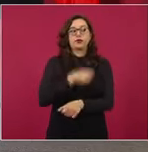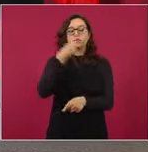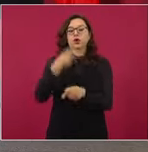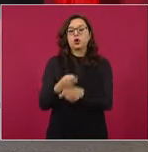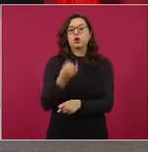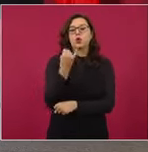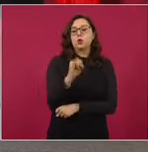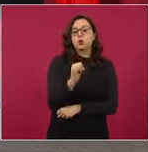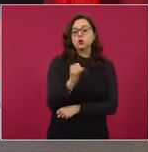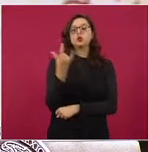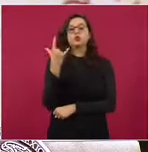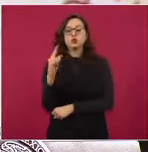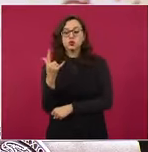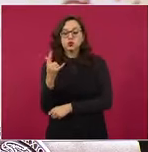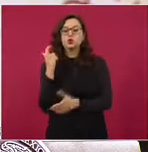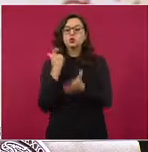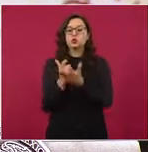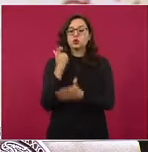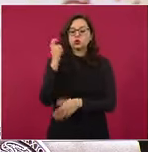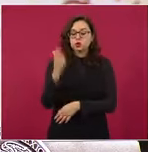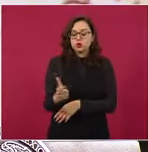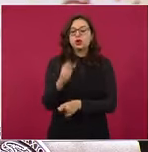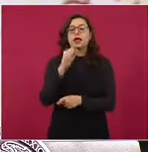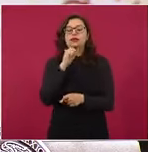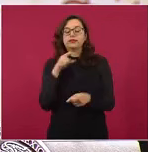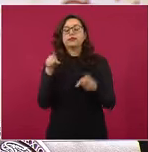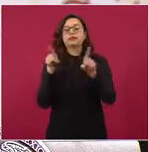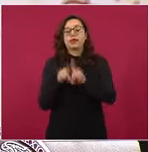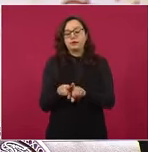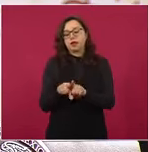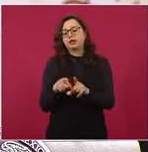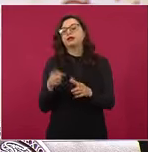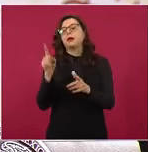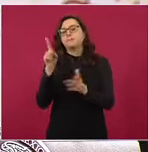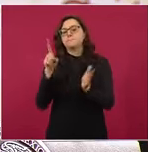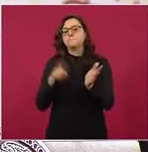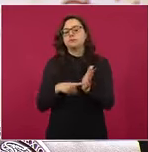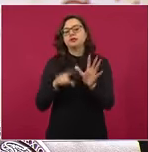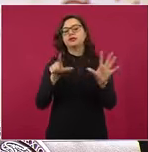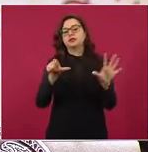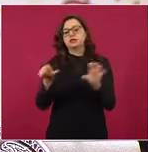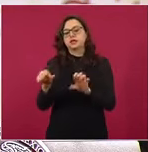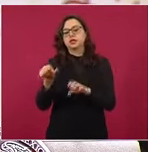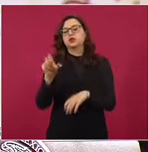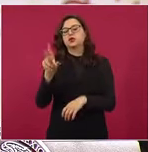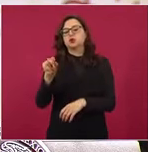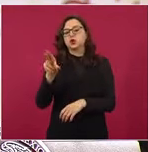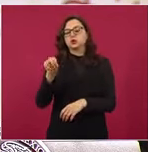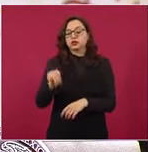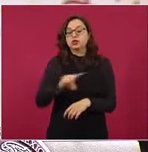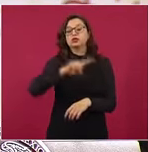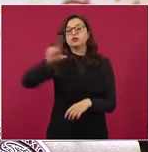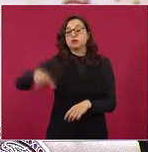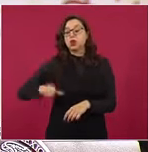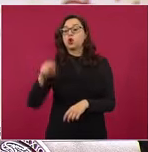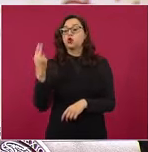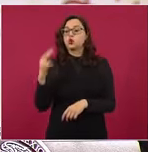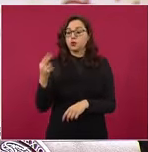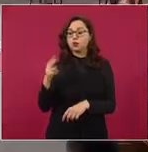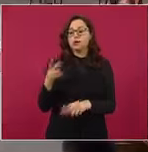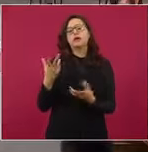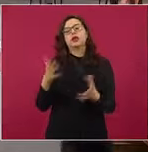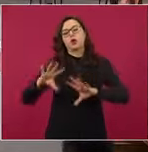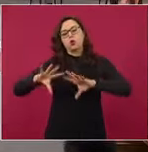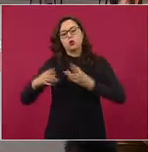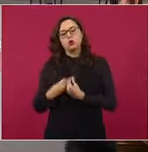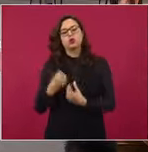junio y julio también, que corresponde a junio y julio, mil seiscientos ochenta pesos. Y en el mes de noviembre vamos a pagar septiembre,